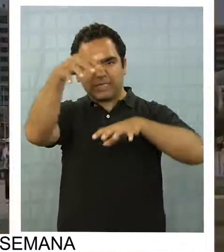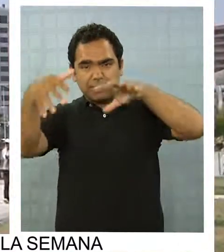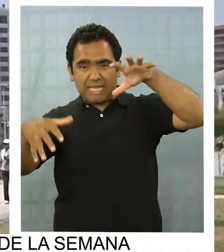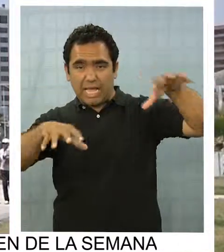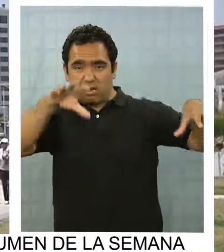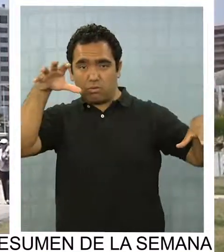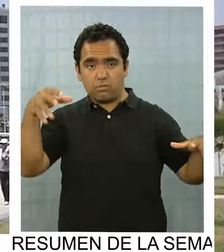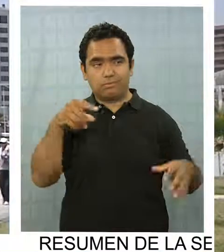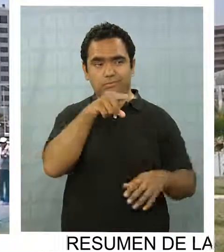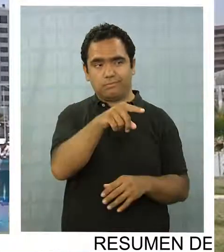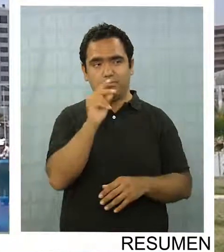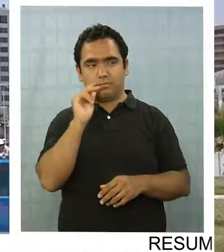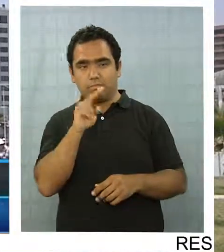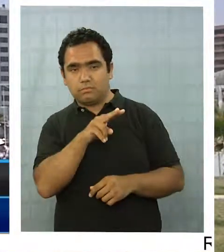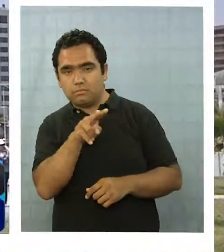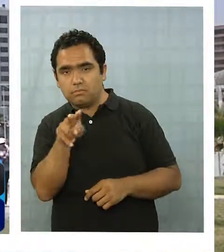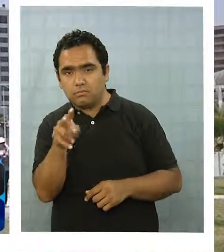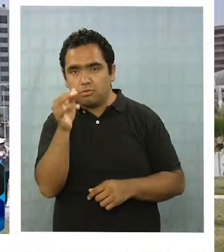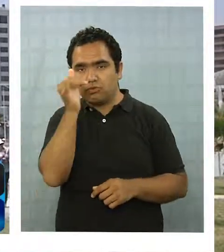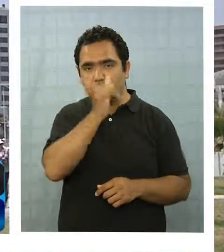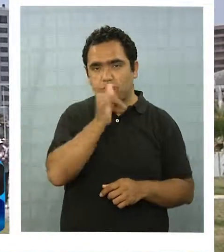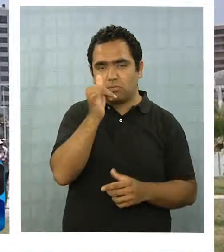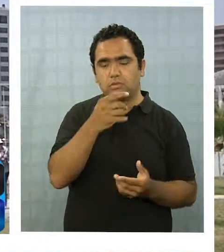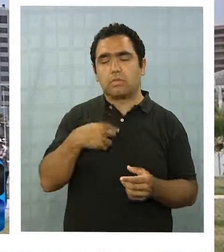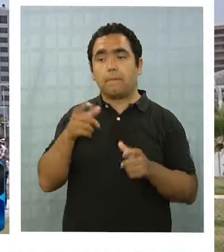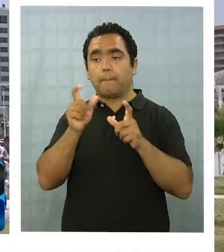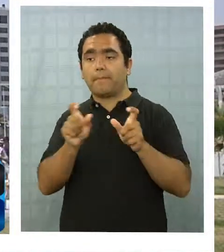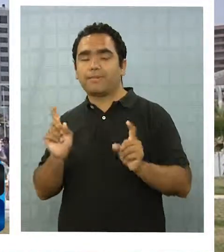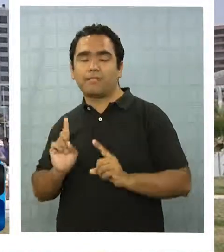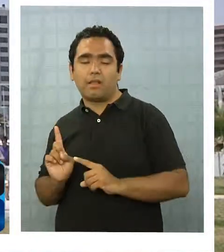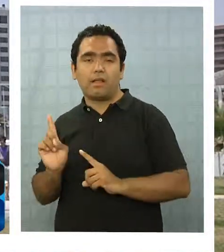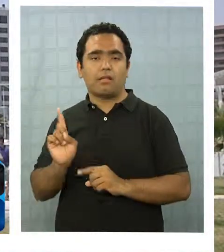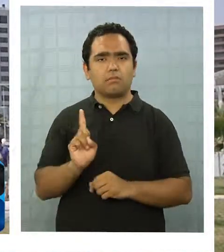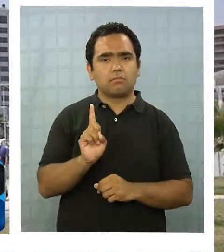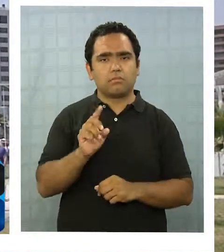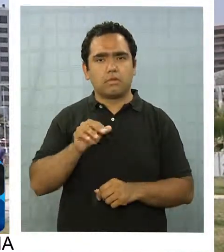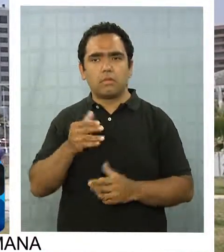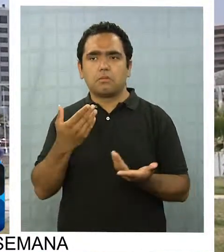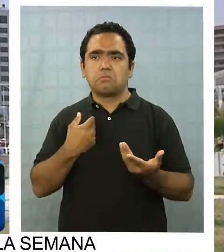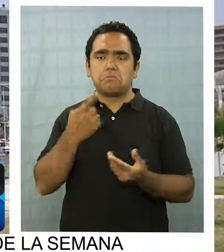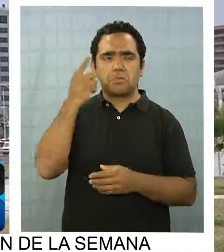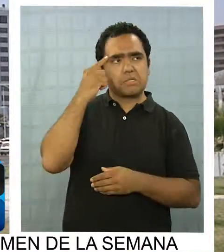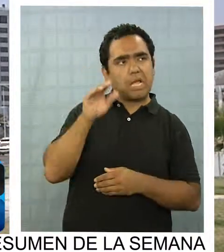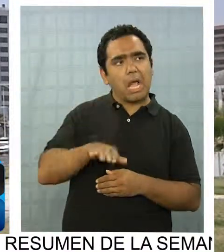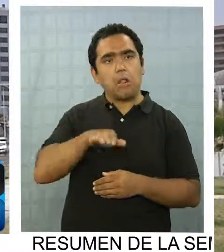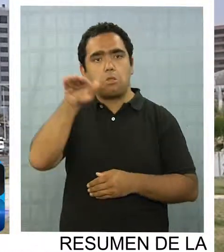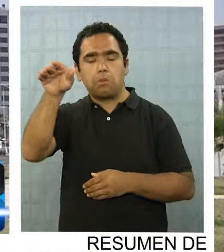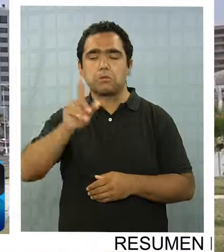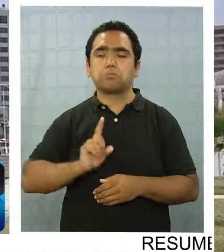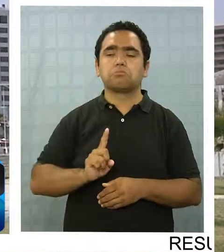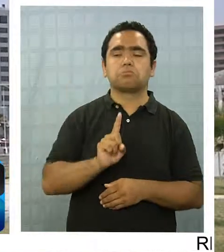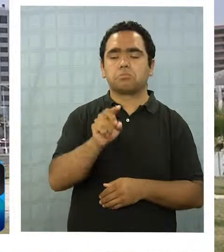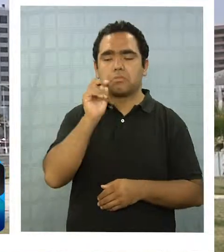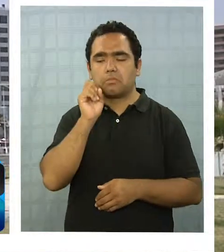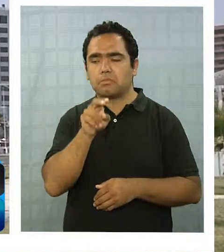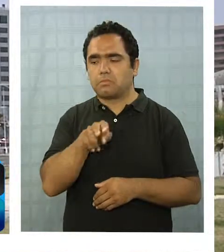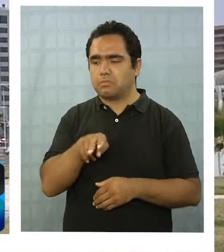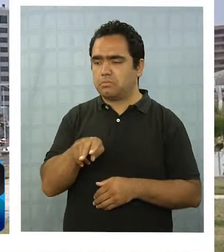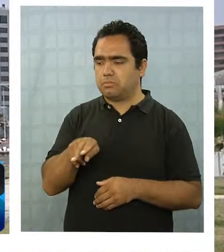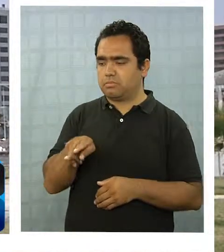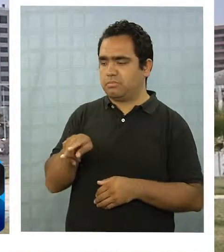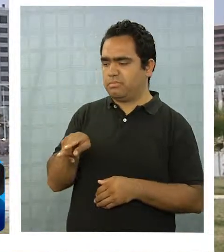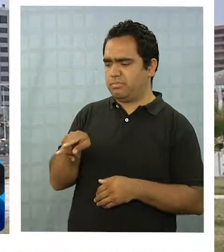ciudad. Entonces, cuando las personas van accediendo hacia lo que es la carretera de alto auspicio, se puede observar en todo ese borde